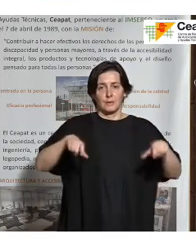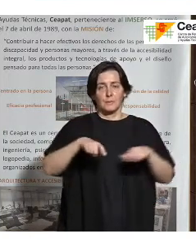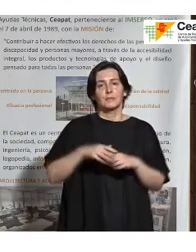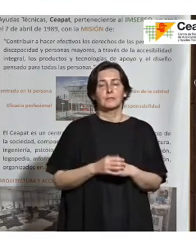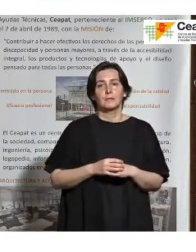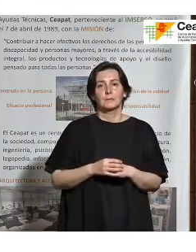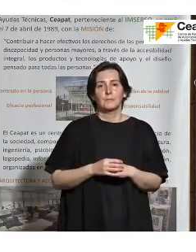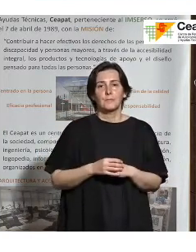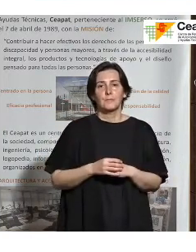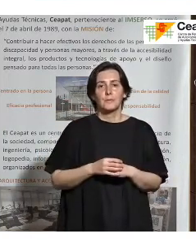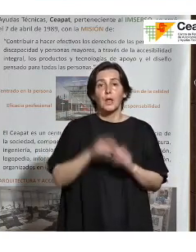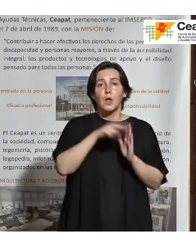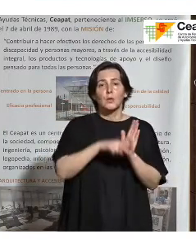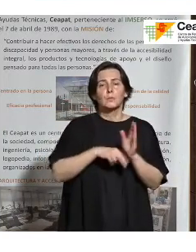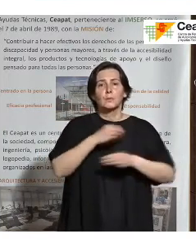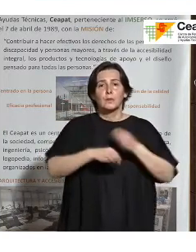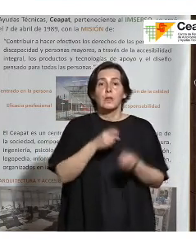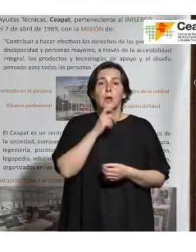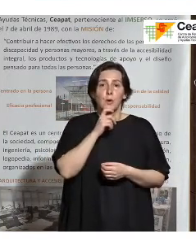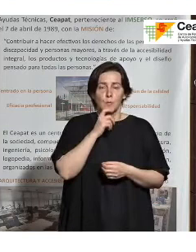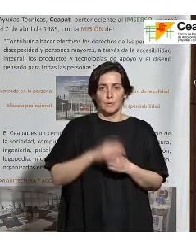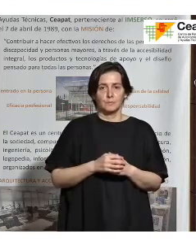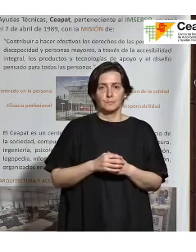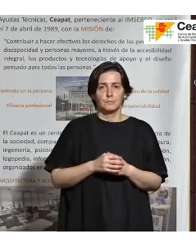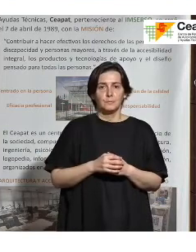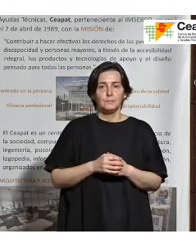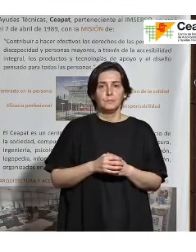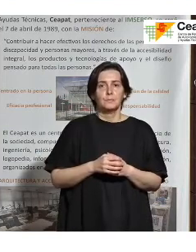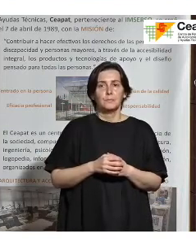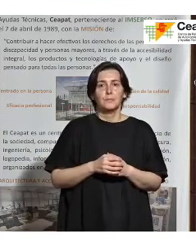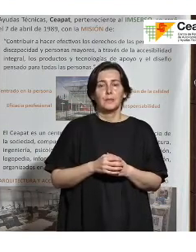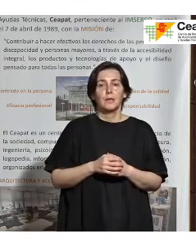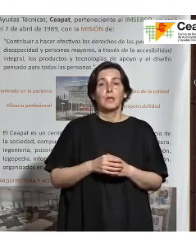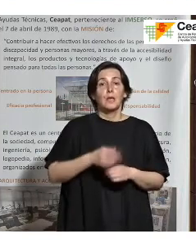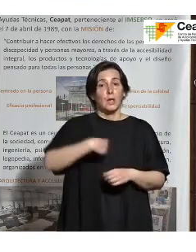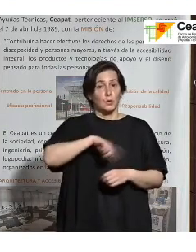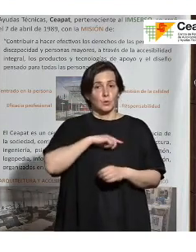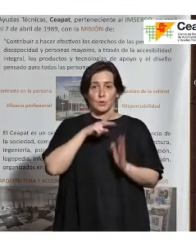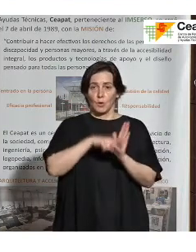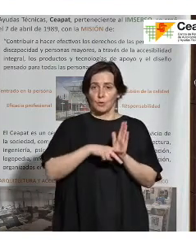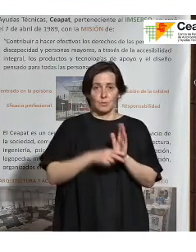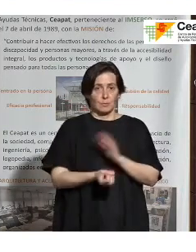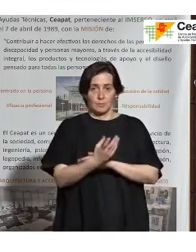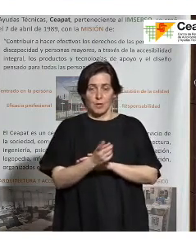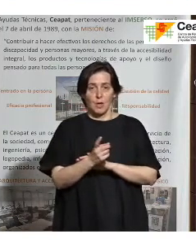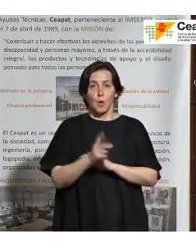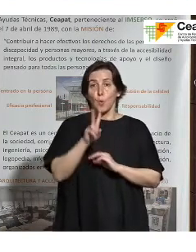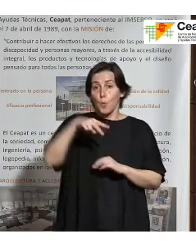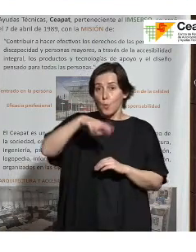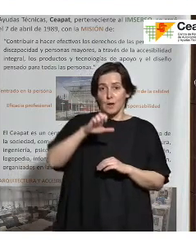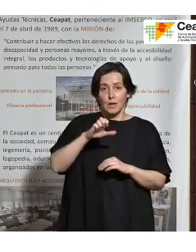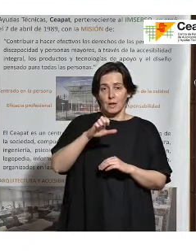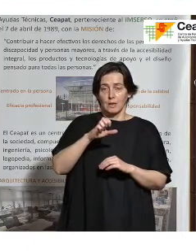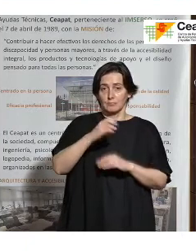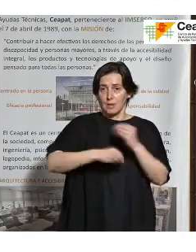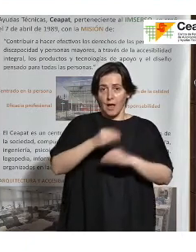¿Cómo hacemos las normas? Como comentamos, nosotros no hacemos las normas. UNE no hace las normas. Las normas las hace